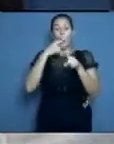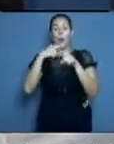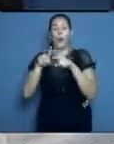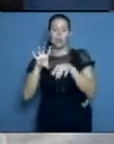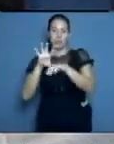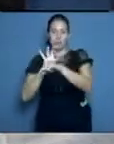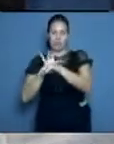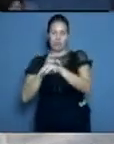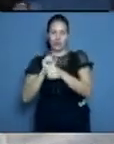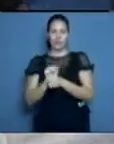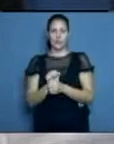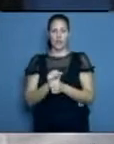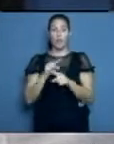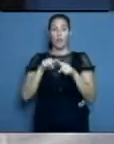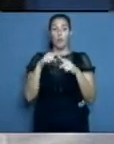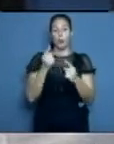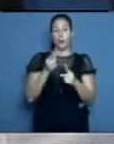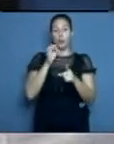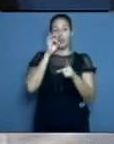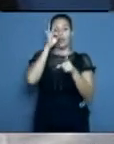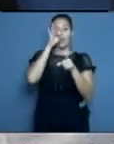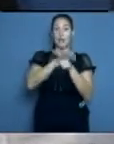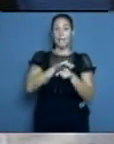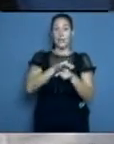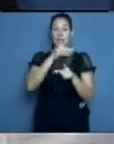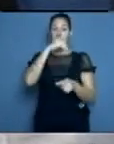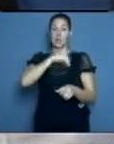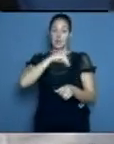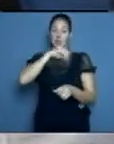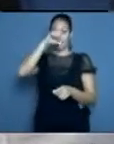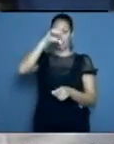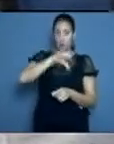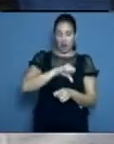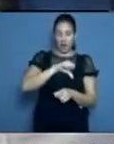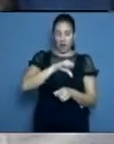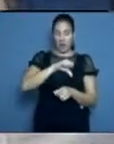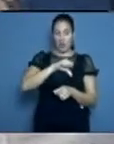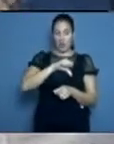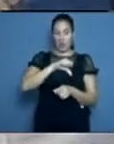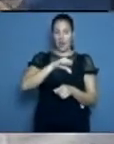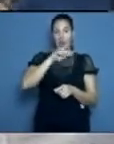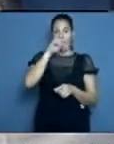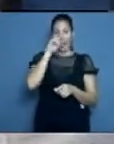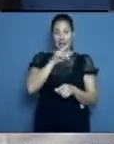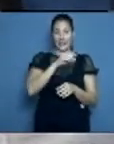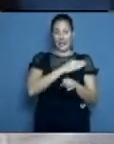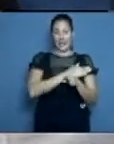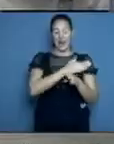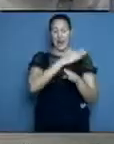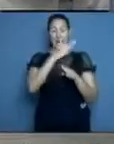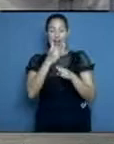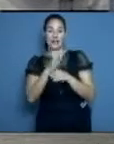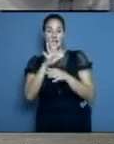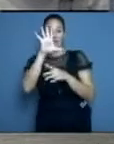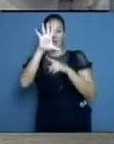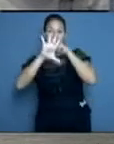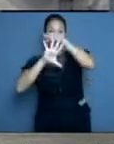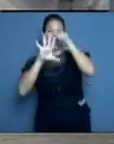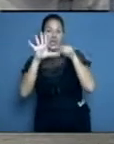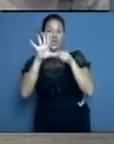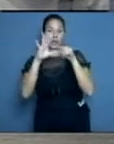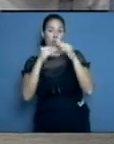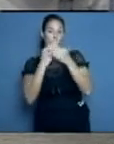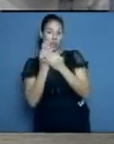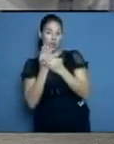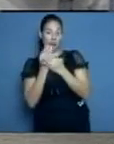días desde el comienzo de los síntomas. Después de estos cinco días, el test rápido puede dar negativo, sin embargo, tener la